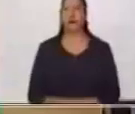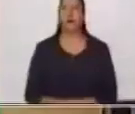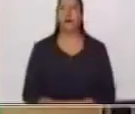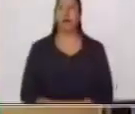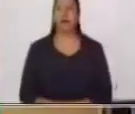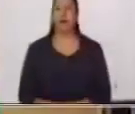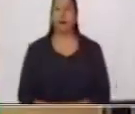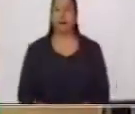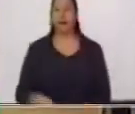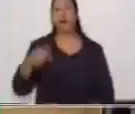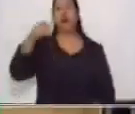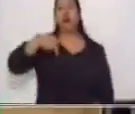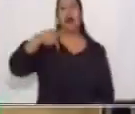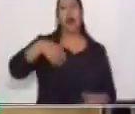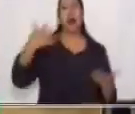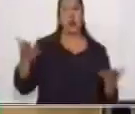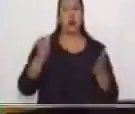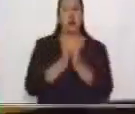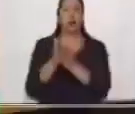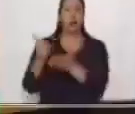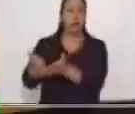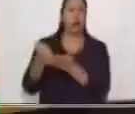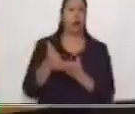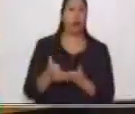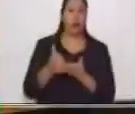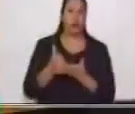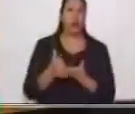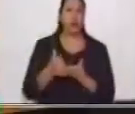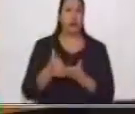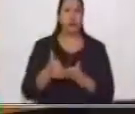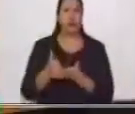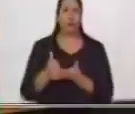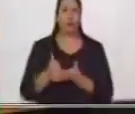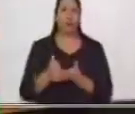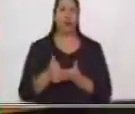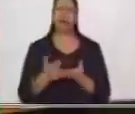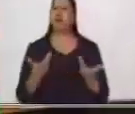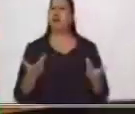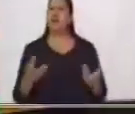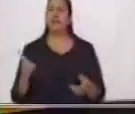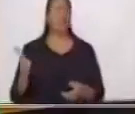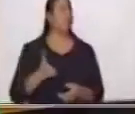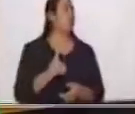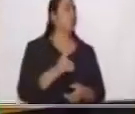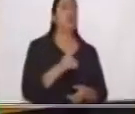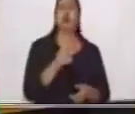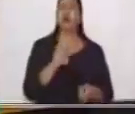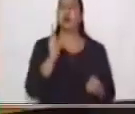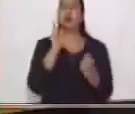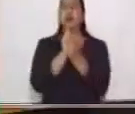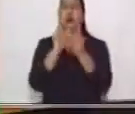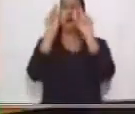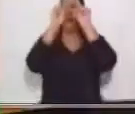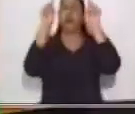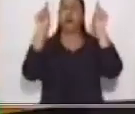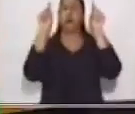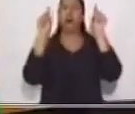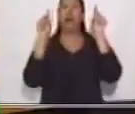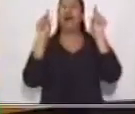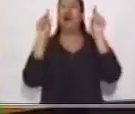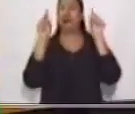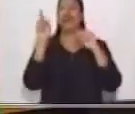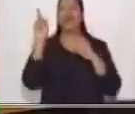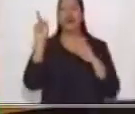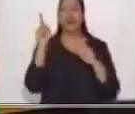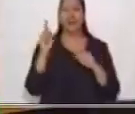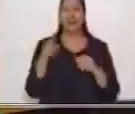Ahora, ayúdame a interpretar esta tabla. ¿Dónde encuentras el título? Muy bien. Es el estilo de